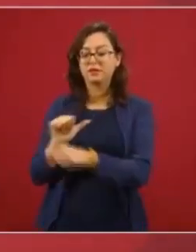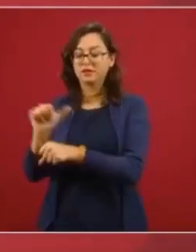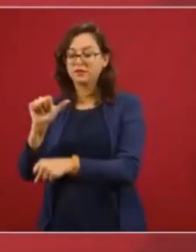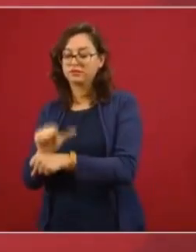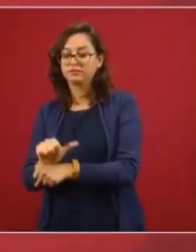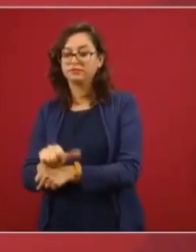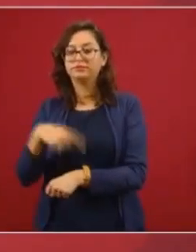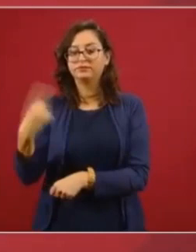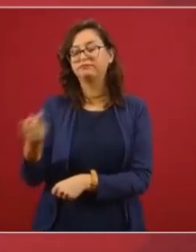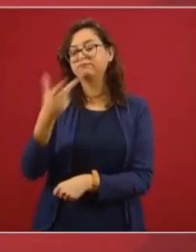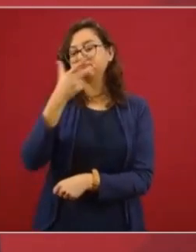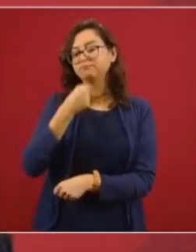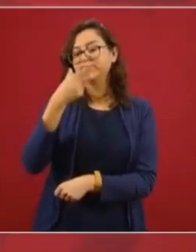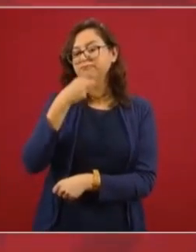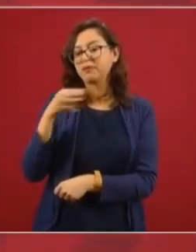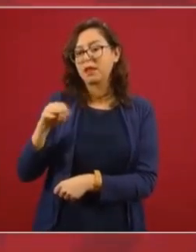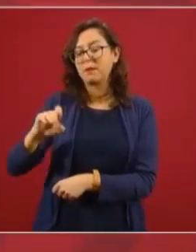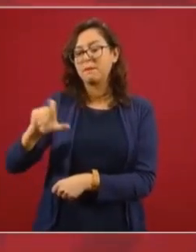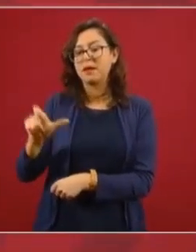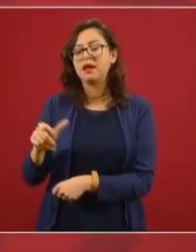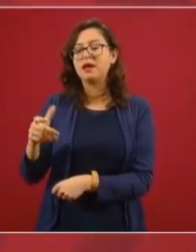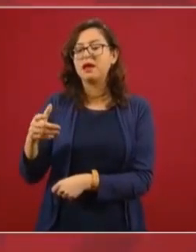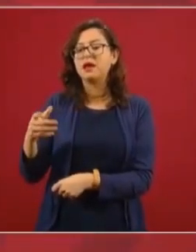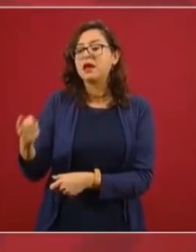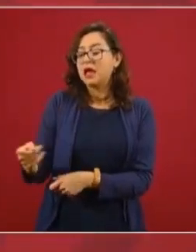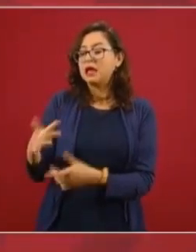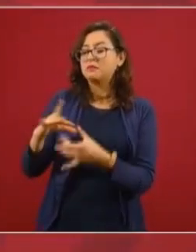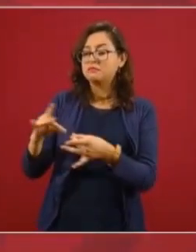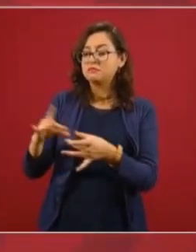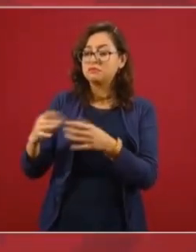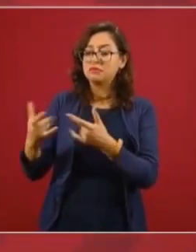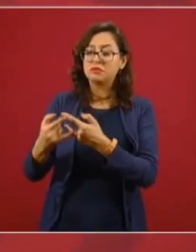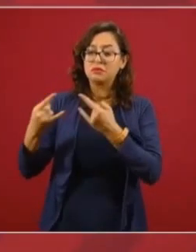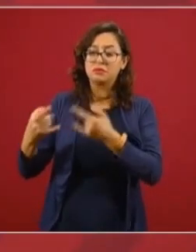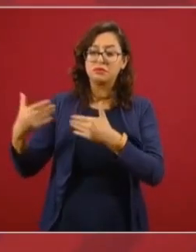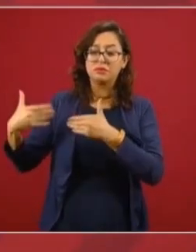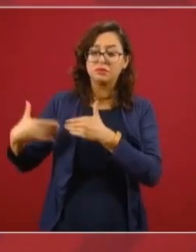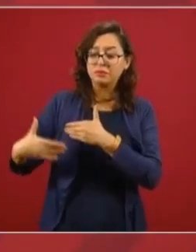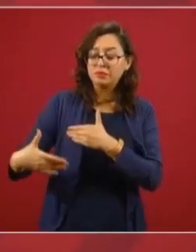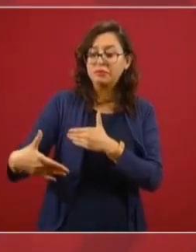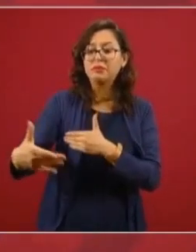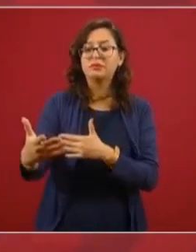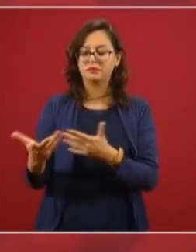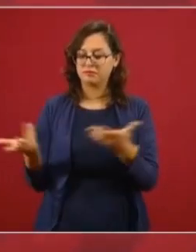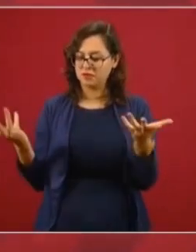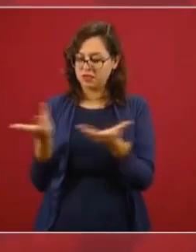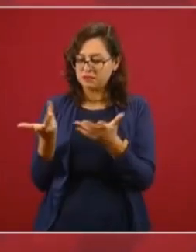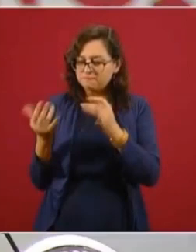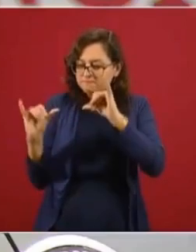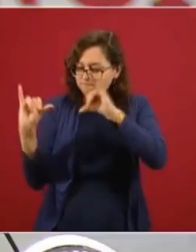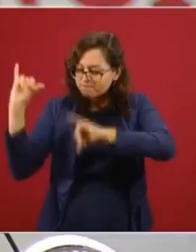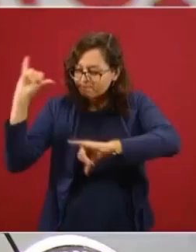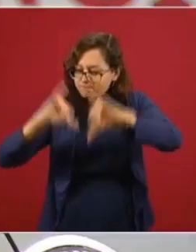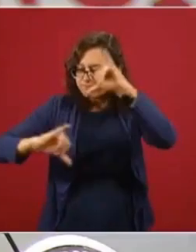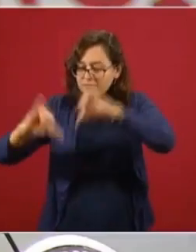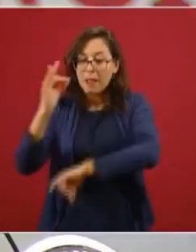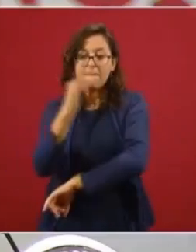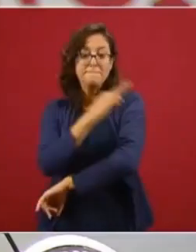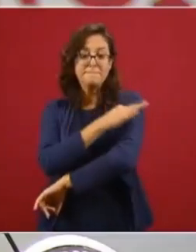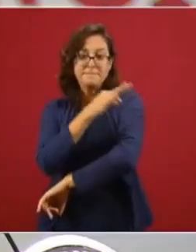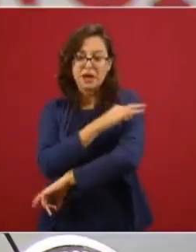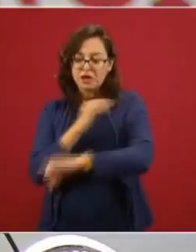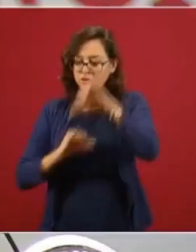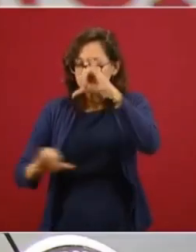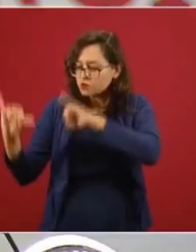Argentina, con una muy destacada y reconocida trayectoria, fabricará la sustancia activa de la vacuna. Y en